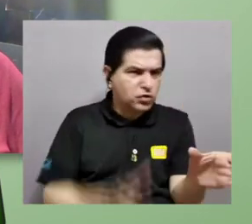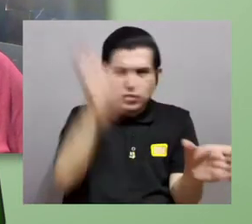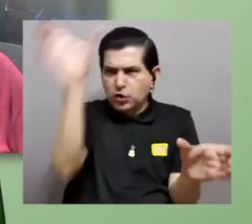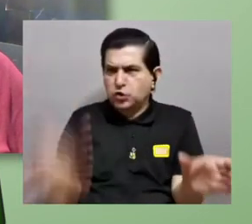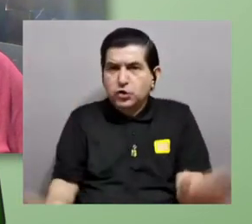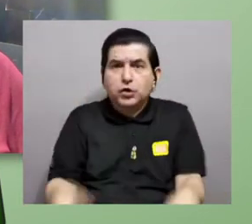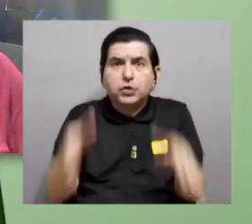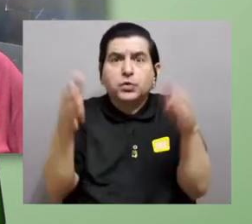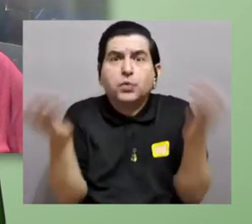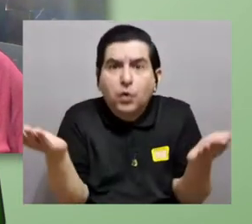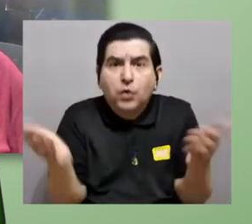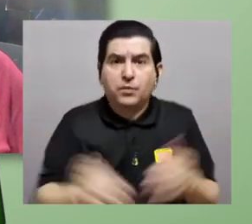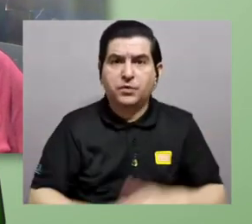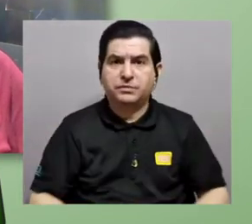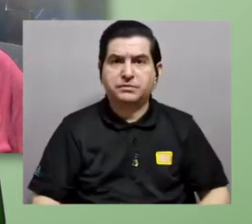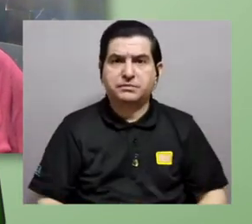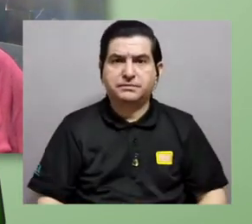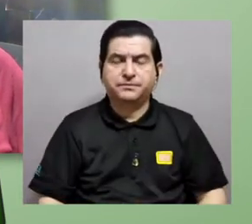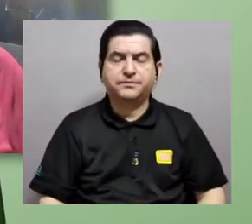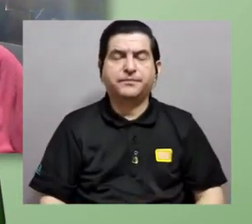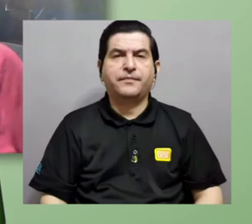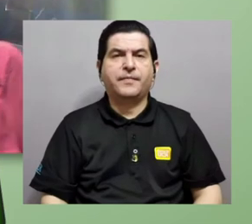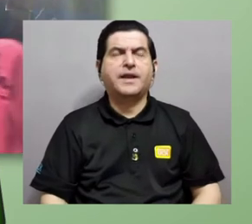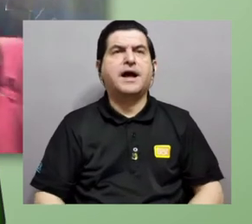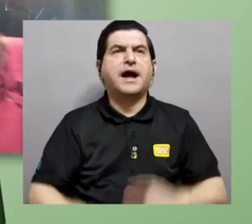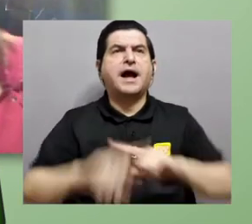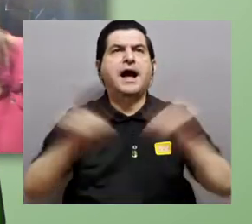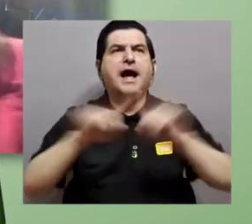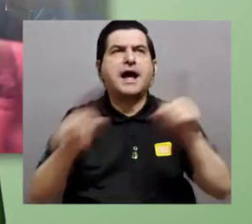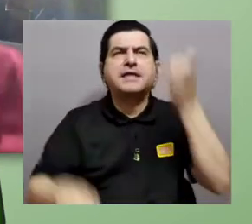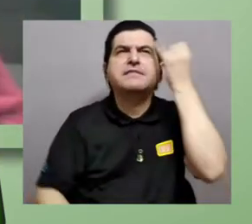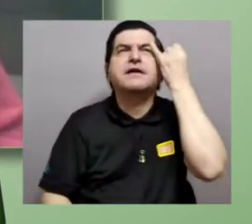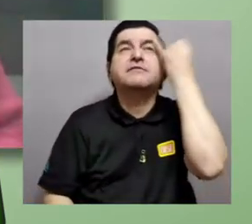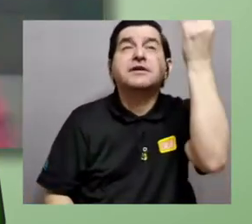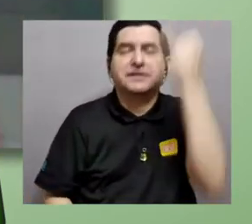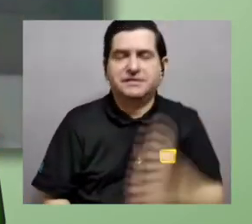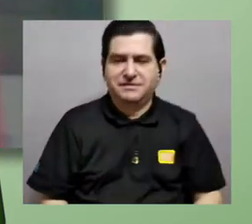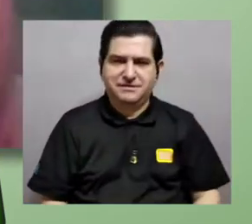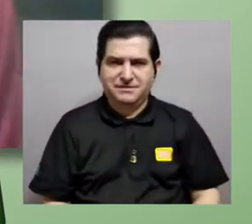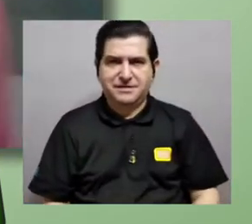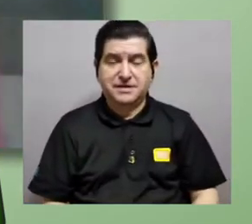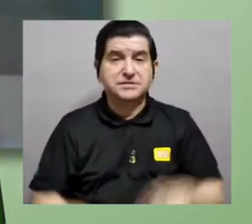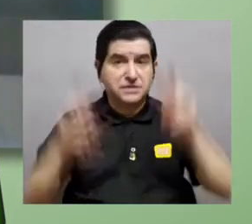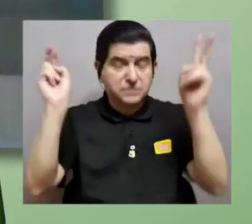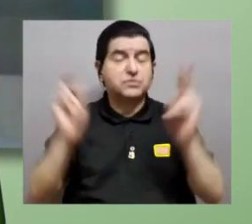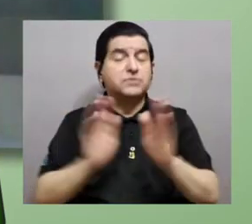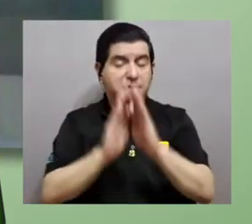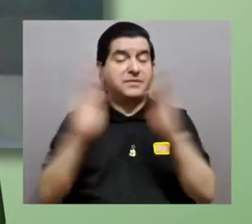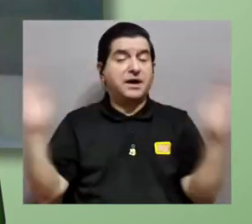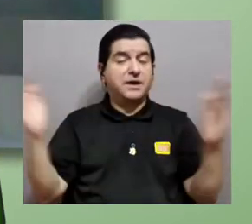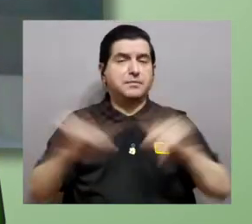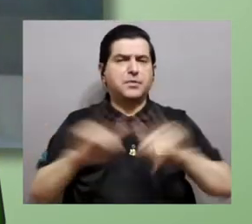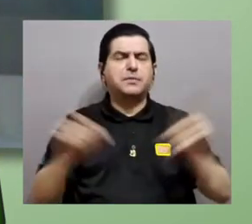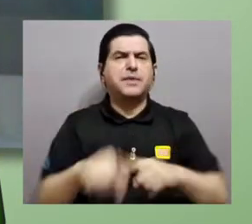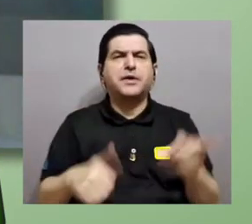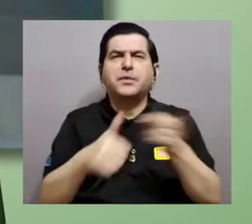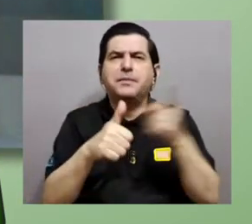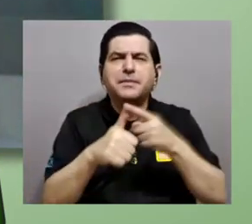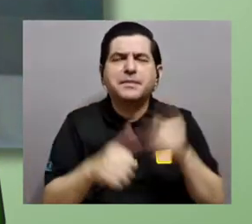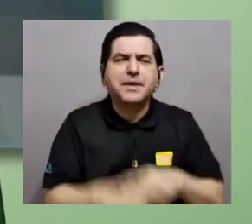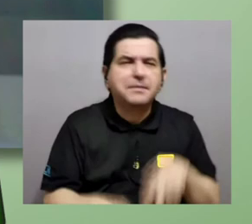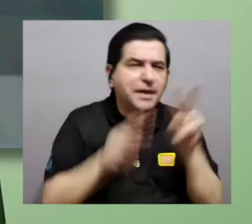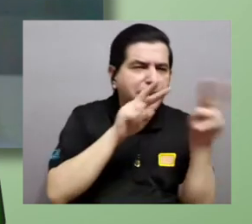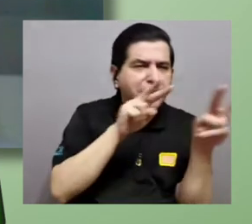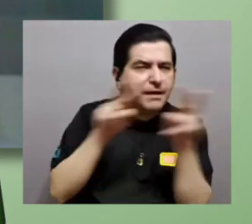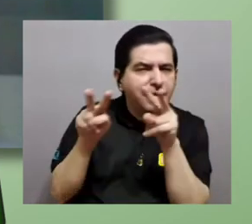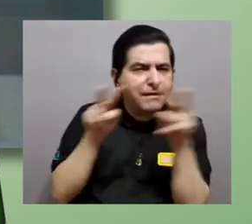continentales? Bueno, eso, hay muchas aproximaciones, es un tema bastante extenso, pero las